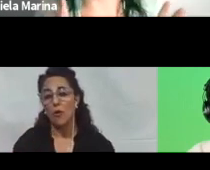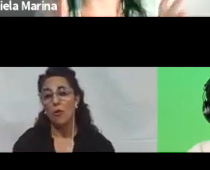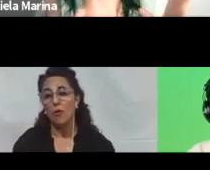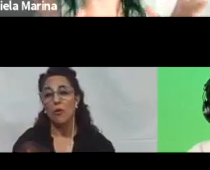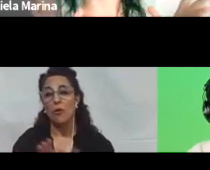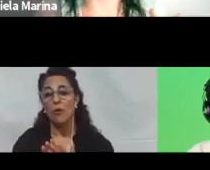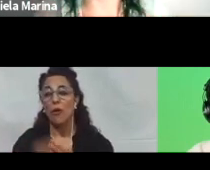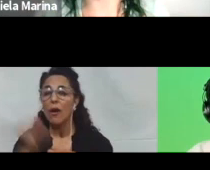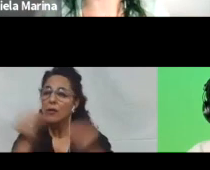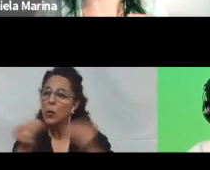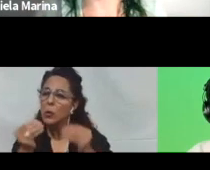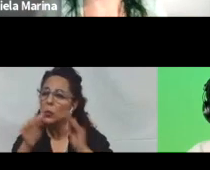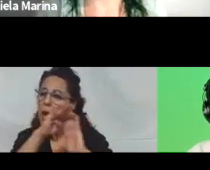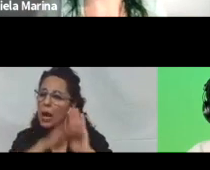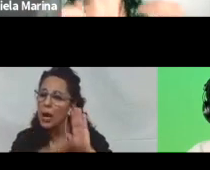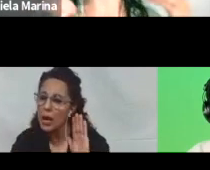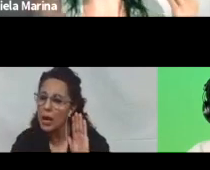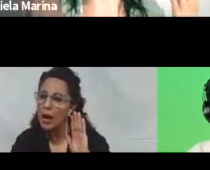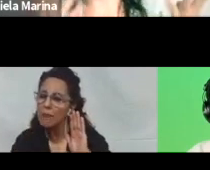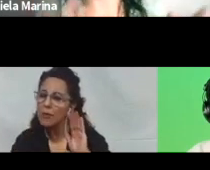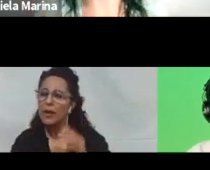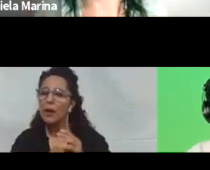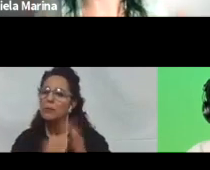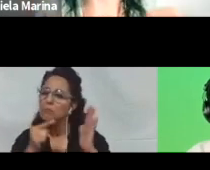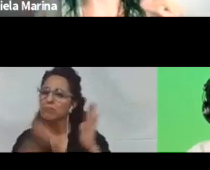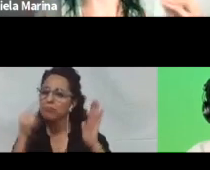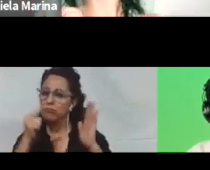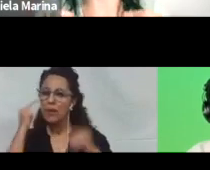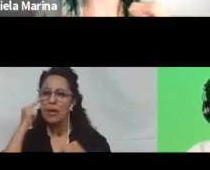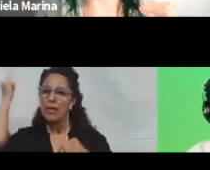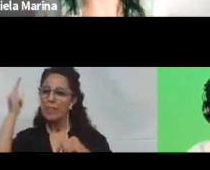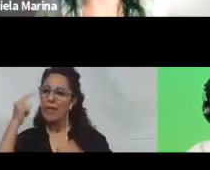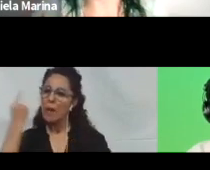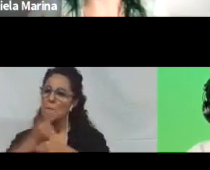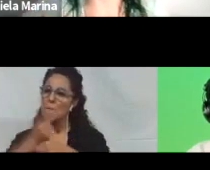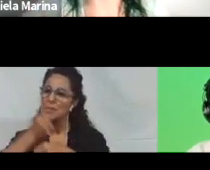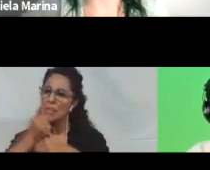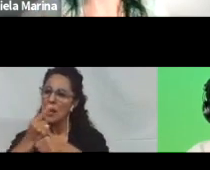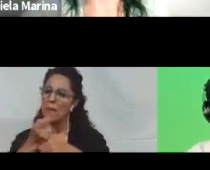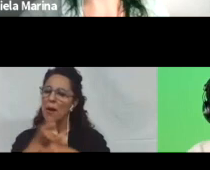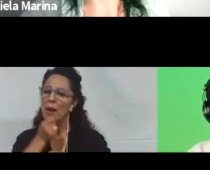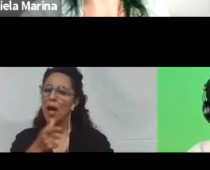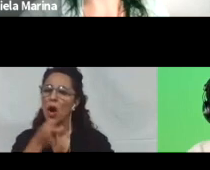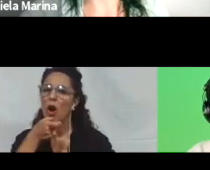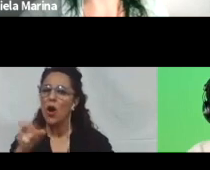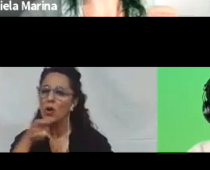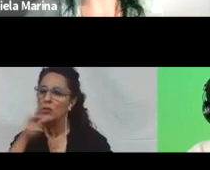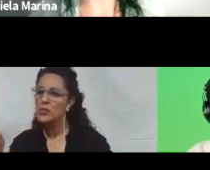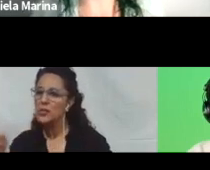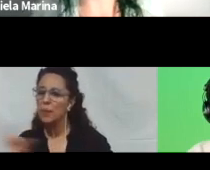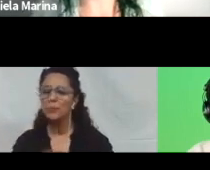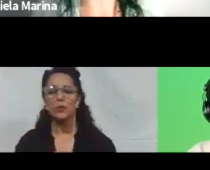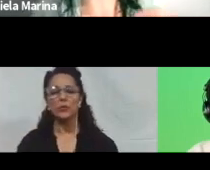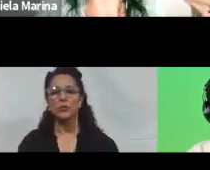gráfica para organizar la información. Destacar las ideas principales y las relaciones también entre los conceptos. Y